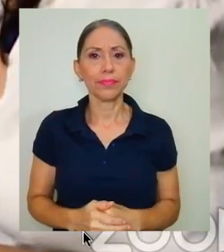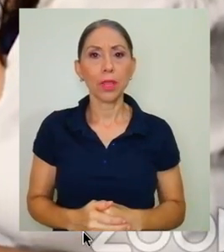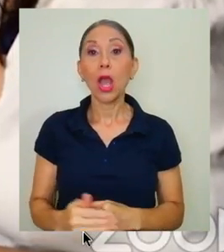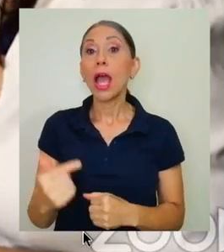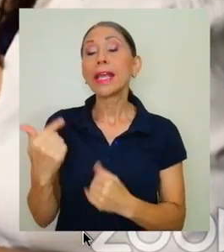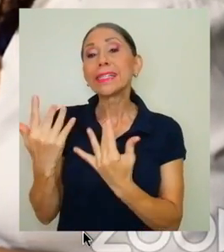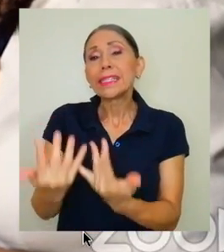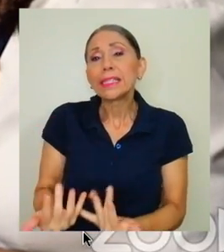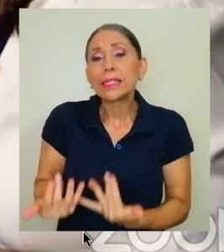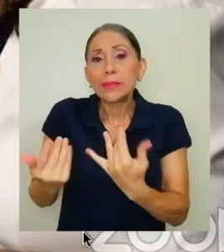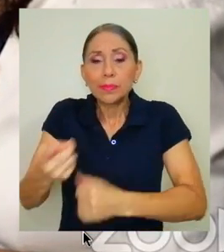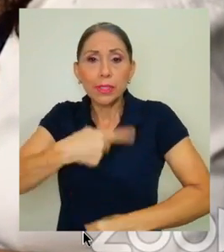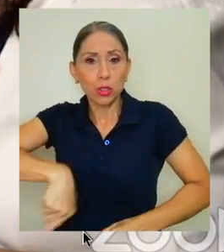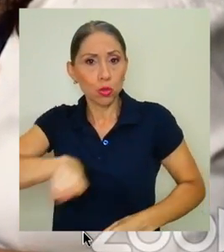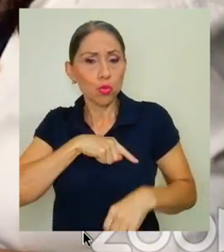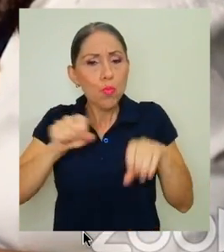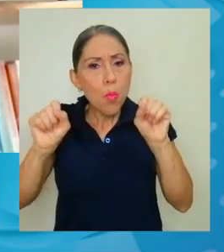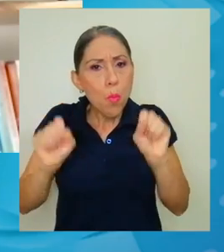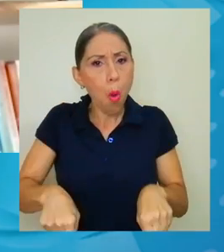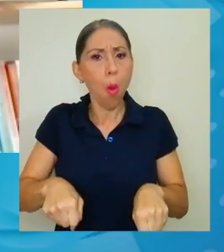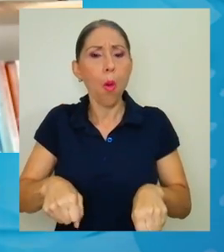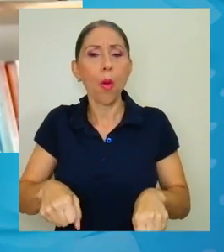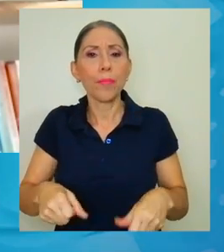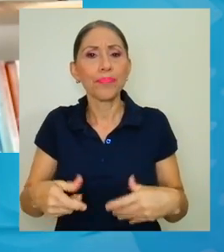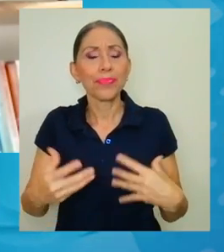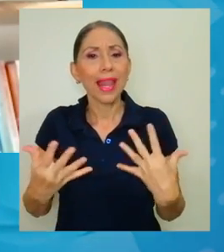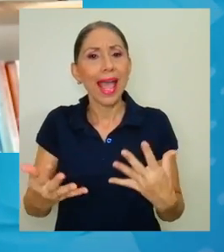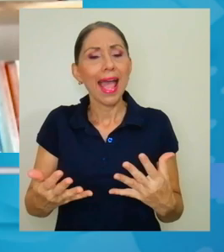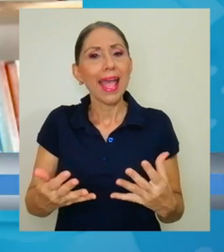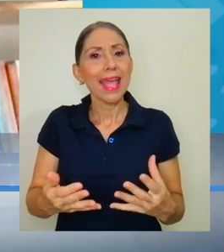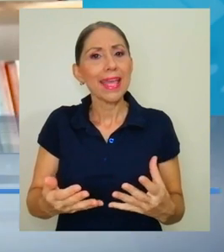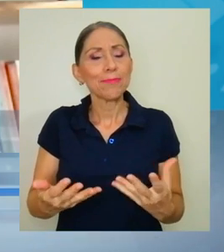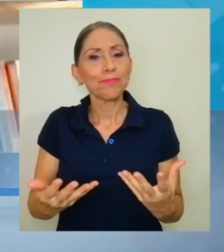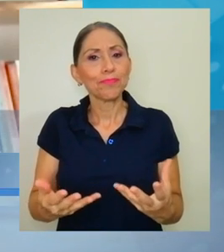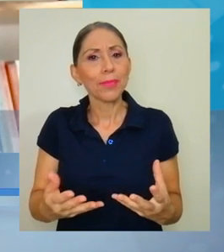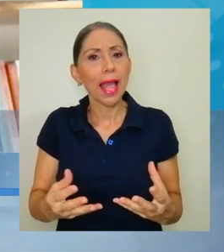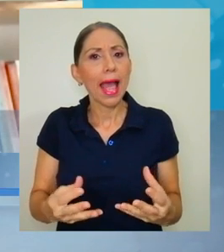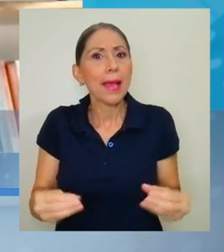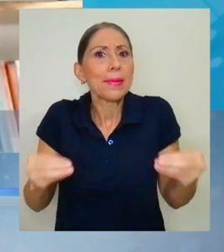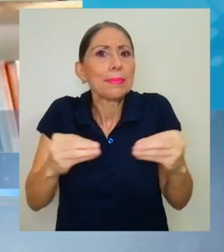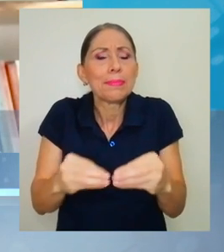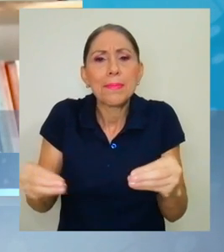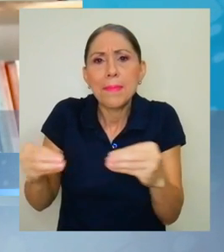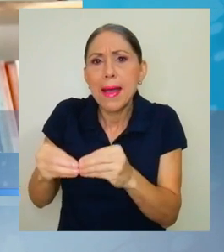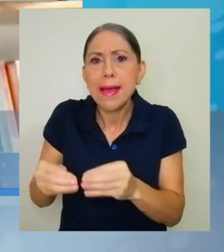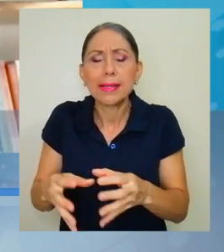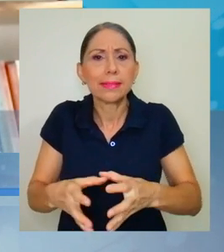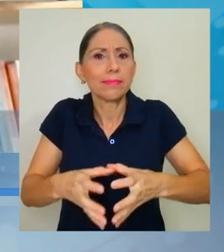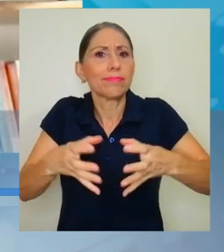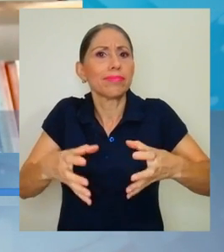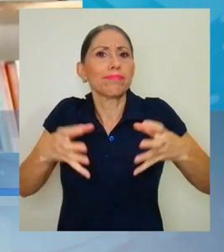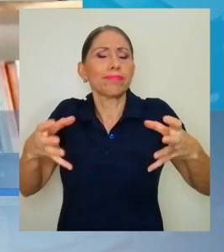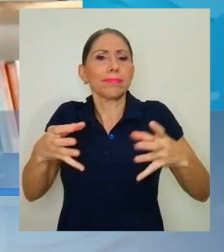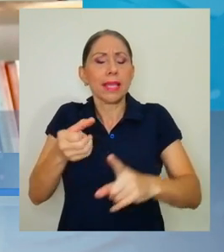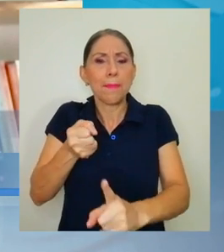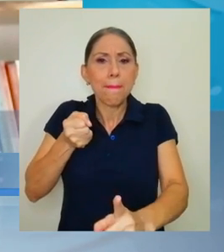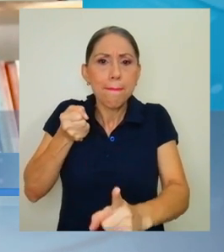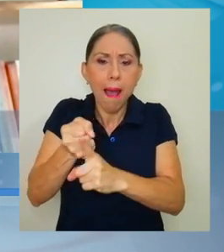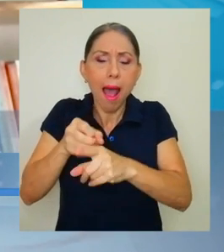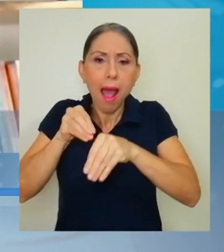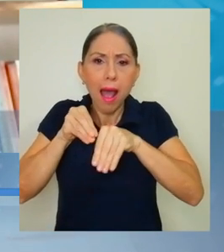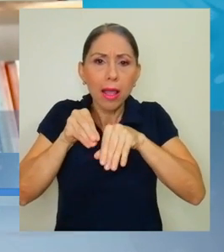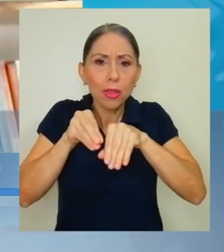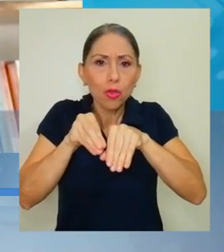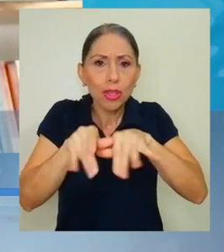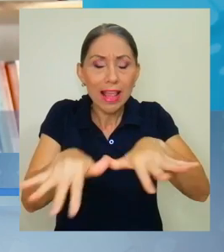Esperaría que nosotros podamos realmente aumentar muchísimo el impacto de